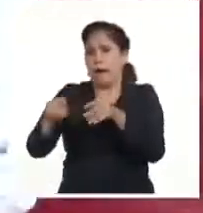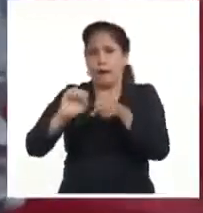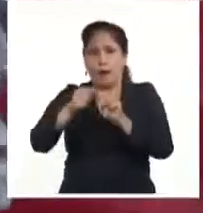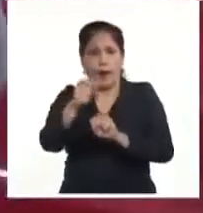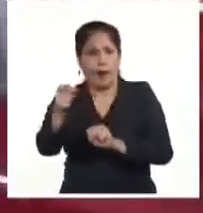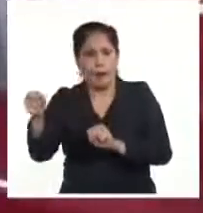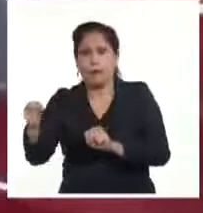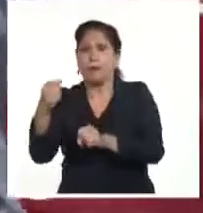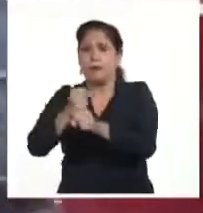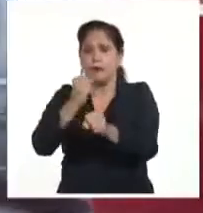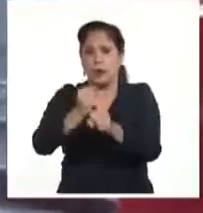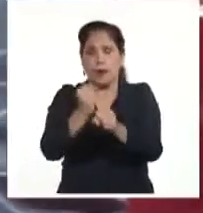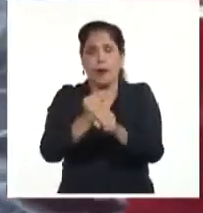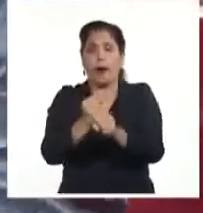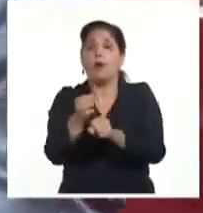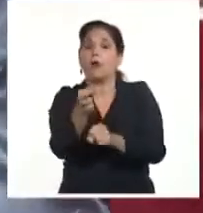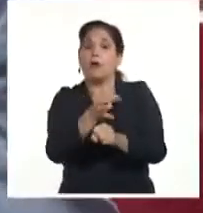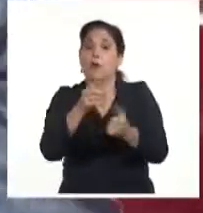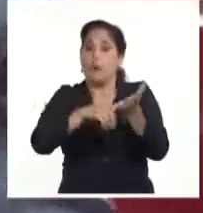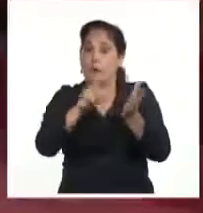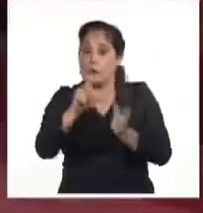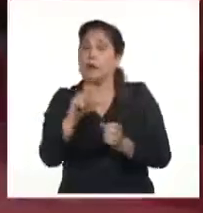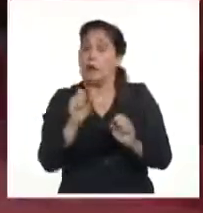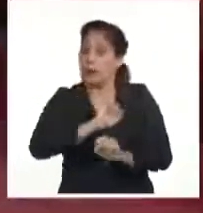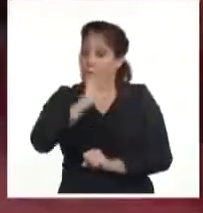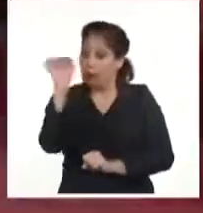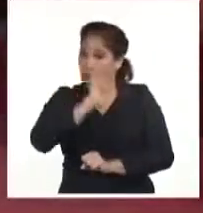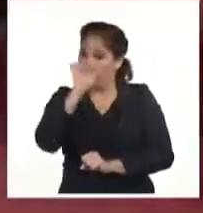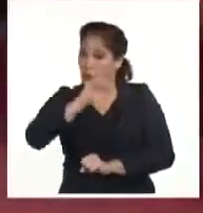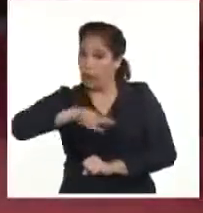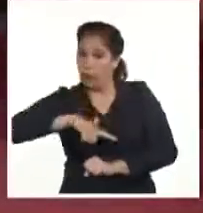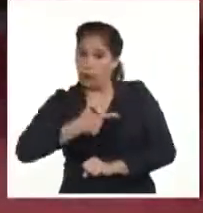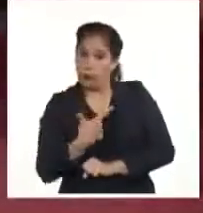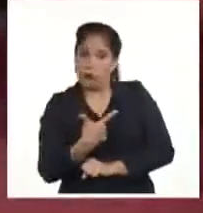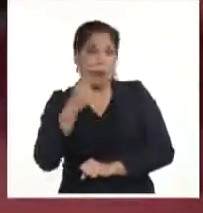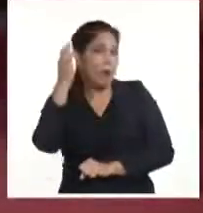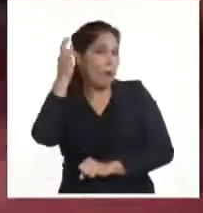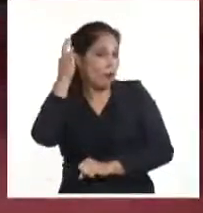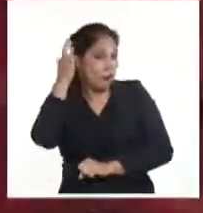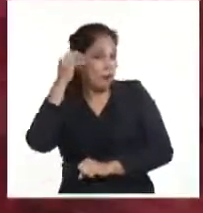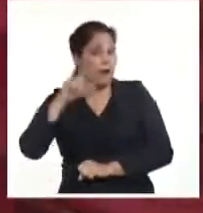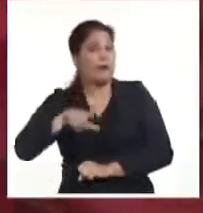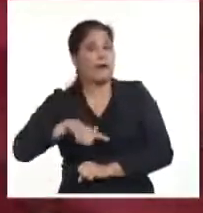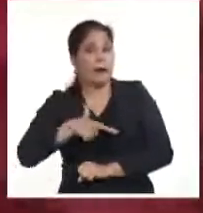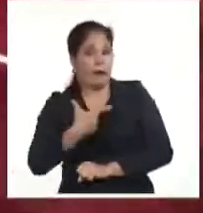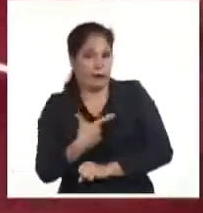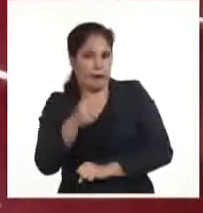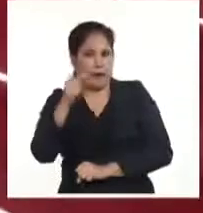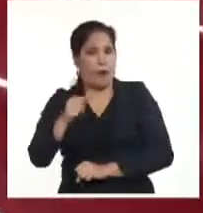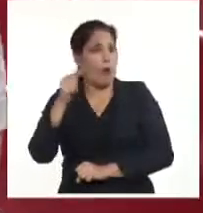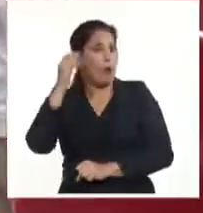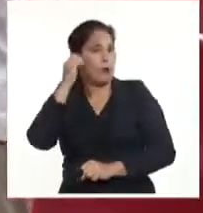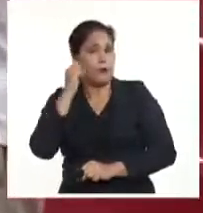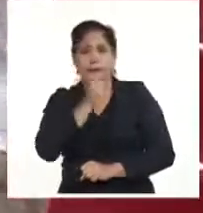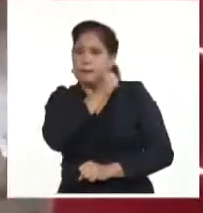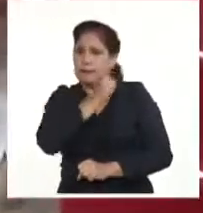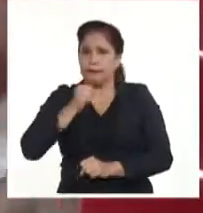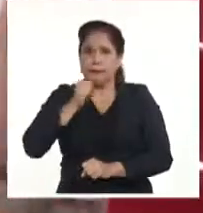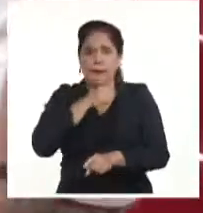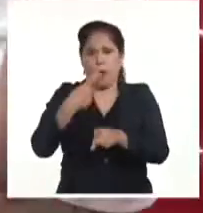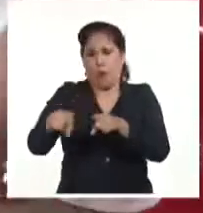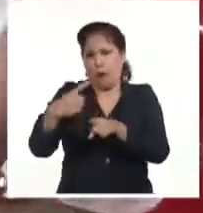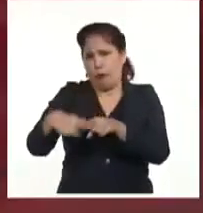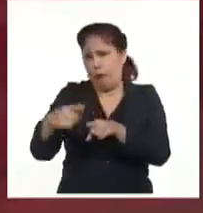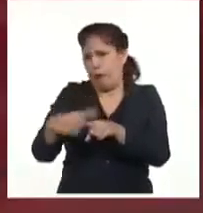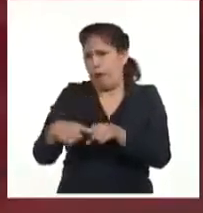trabajadores y núcleos destacados. La parte cultural estuvo a cargo de la actriz Mirta Lidia Capó, la trovadora Marta Campos, así como